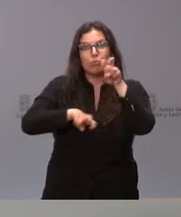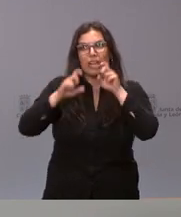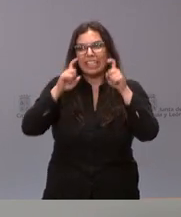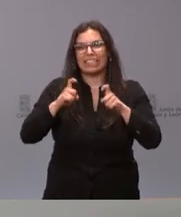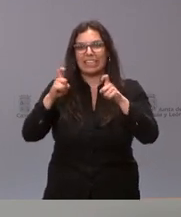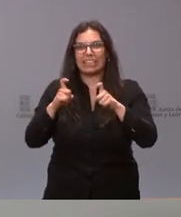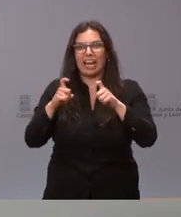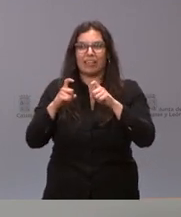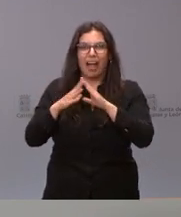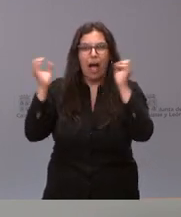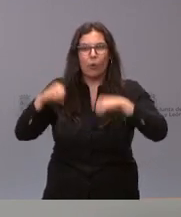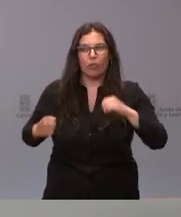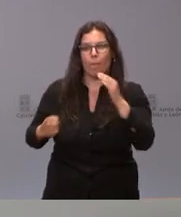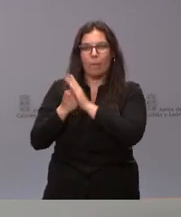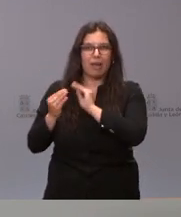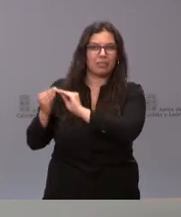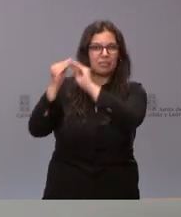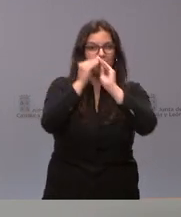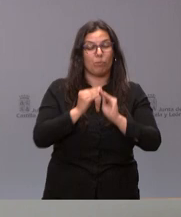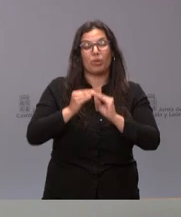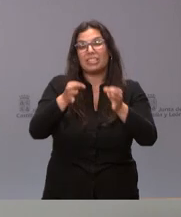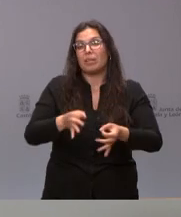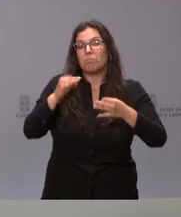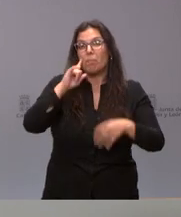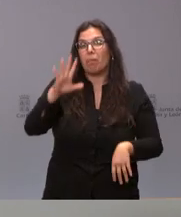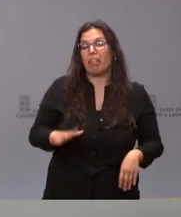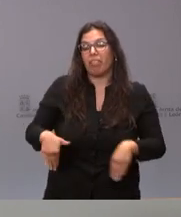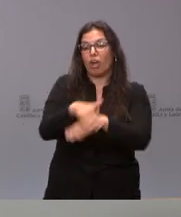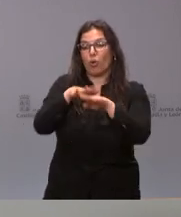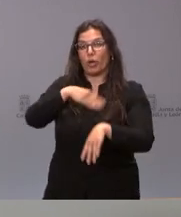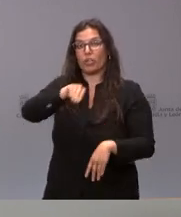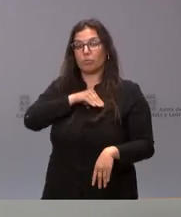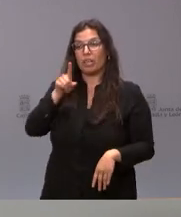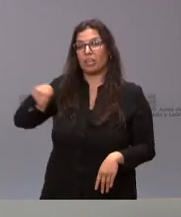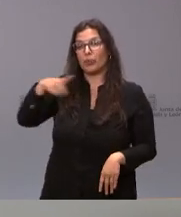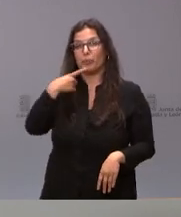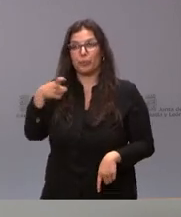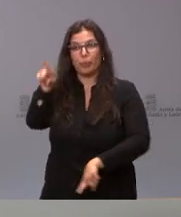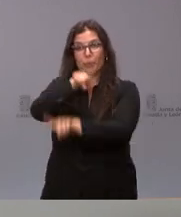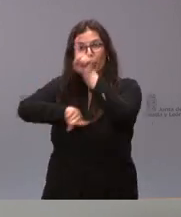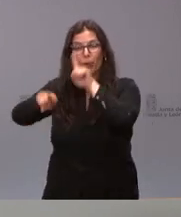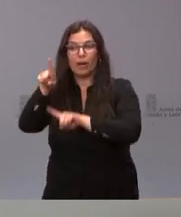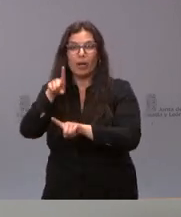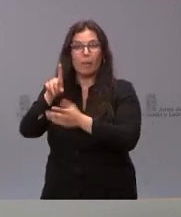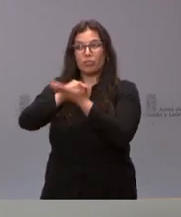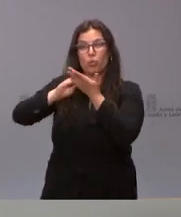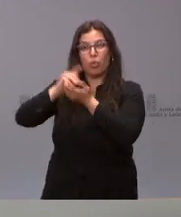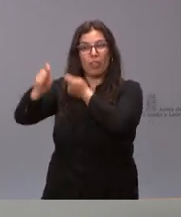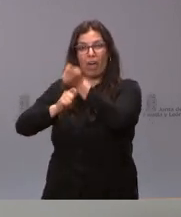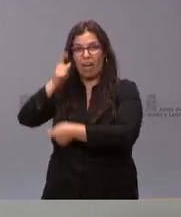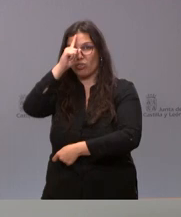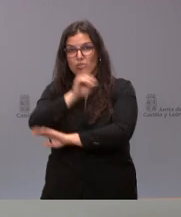amplio consenso. Nos parece que siempre que el Gobierno de España tiene dificultades, tiene problemas, es incapaz de resolver los problemas de la gente,